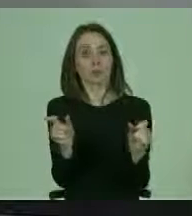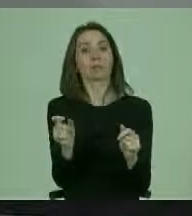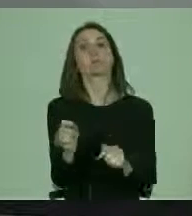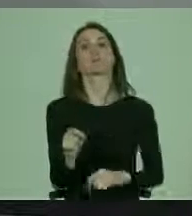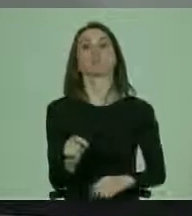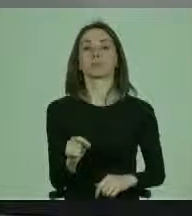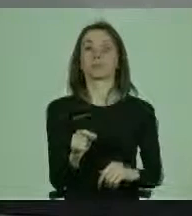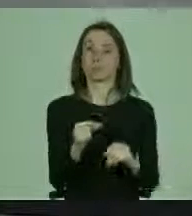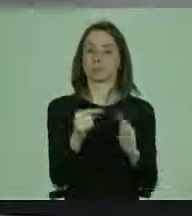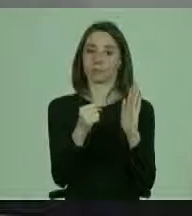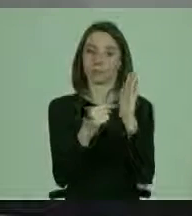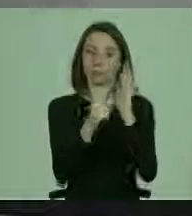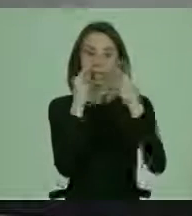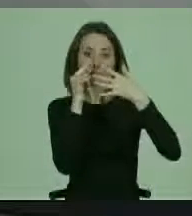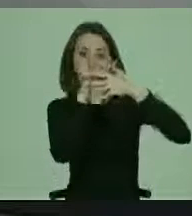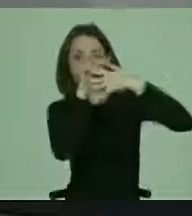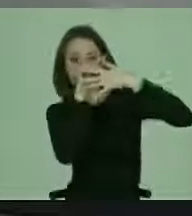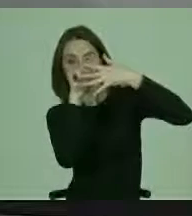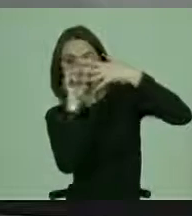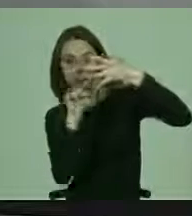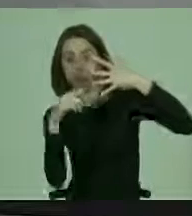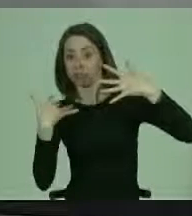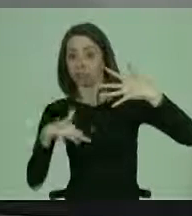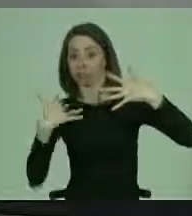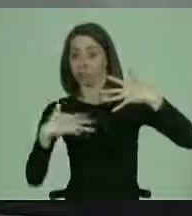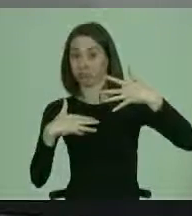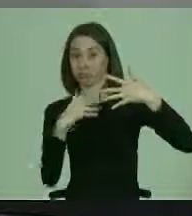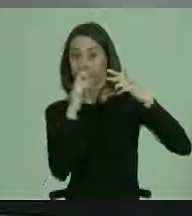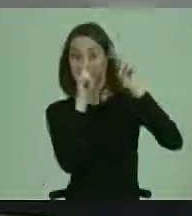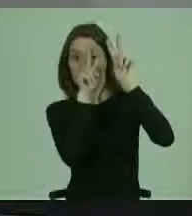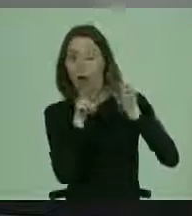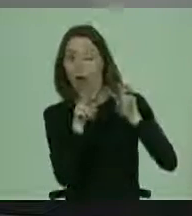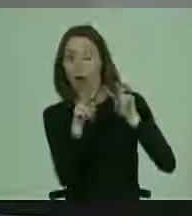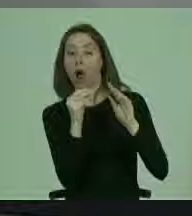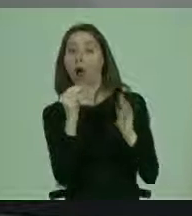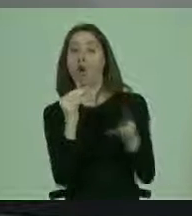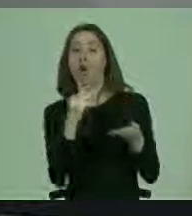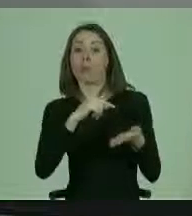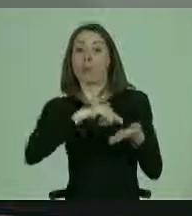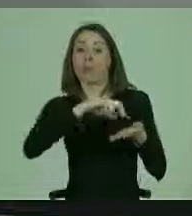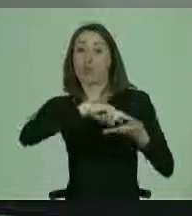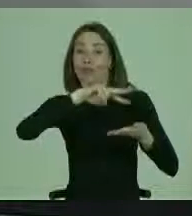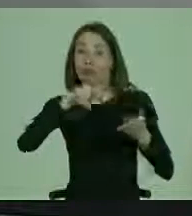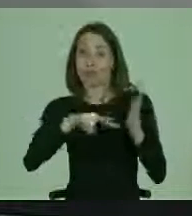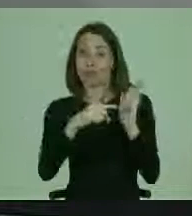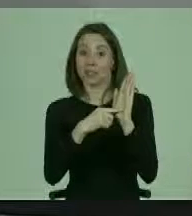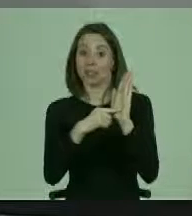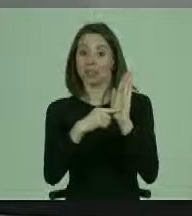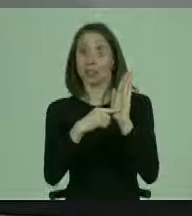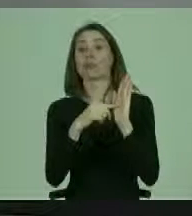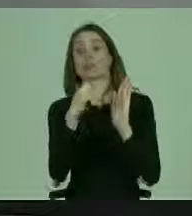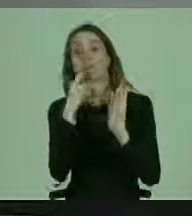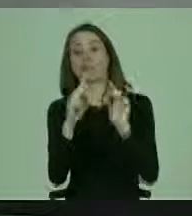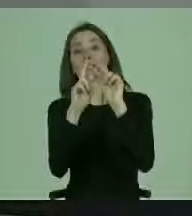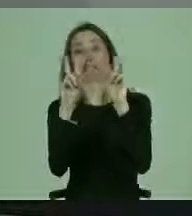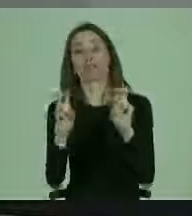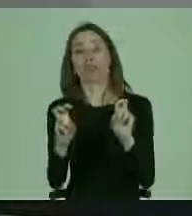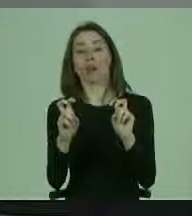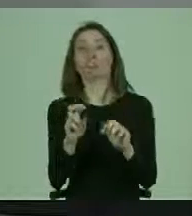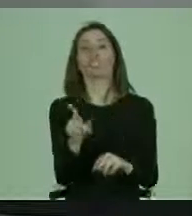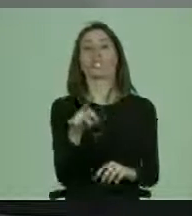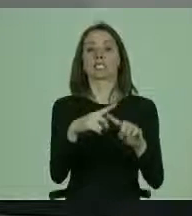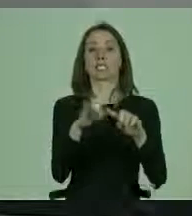tenemos entonces un núcleo sustantivo de cómo se aborda la sexualidad y reproducción